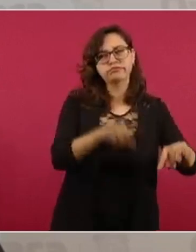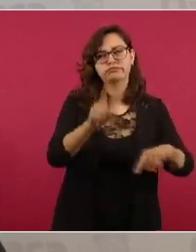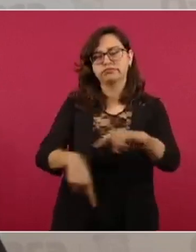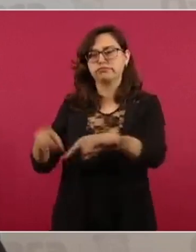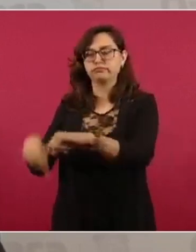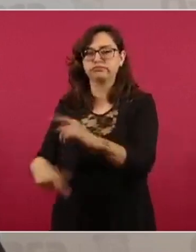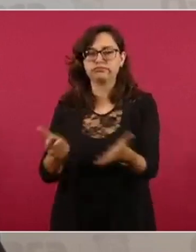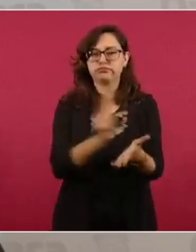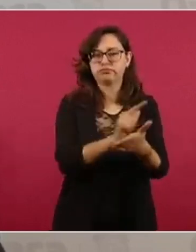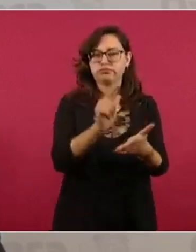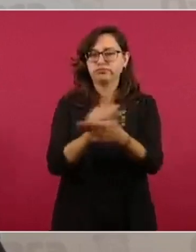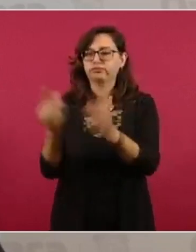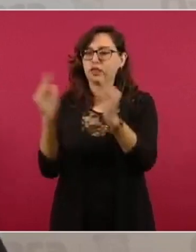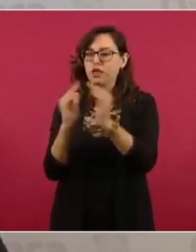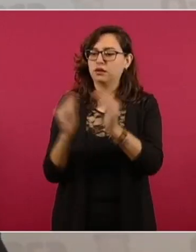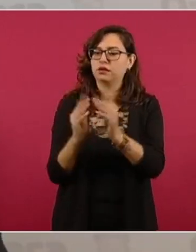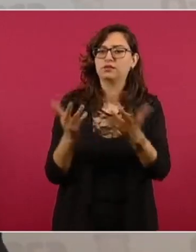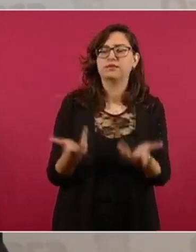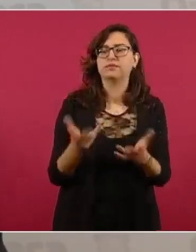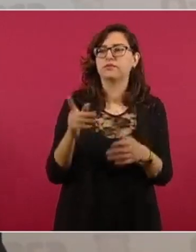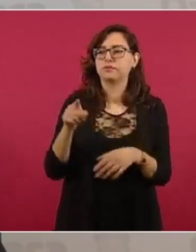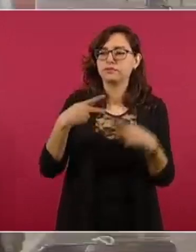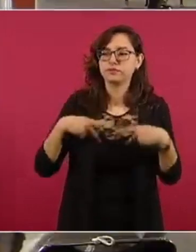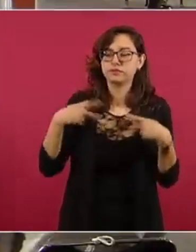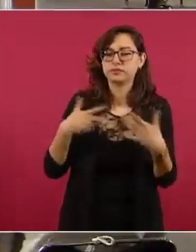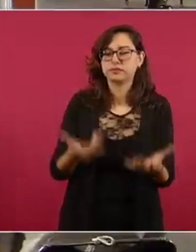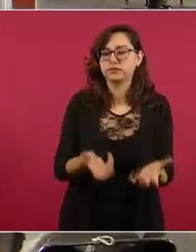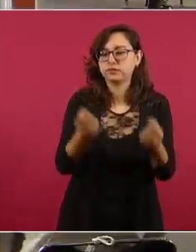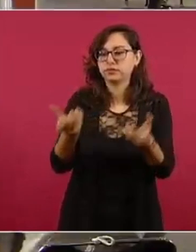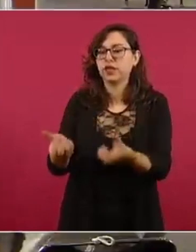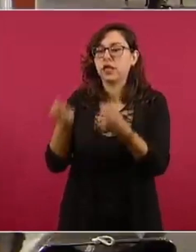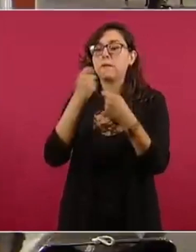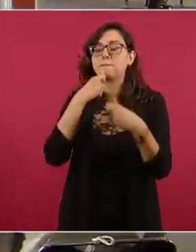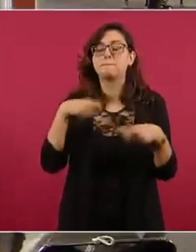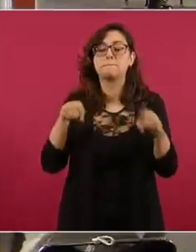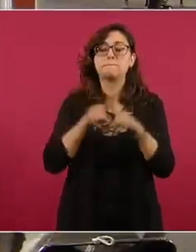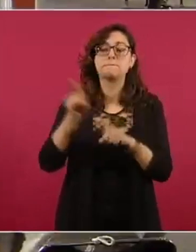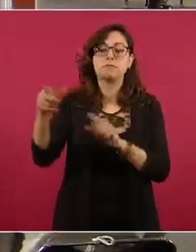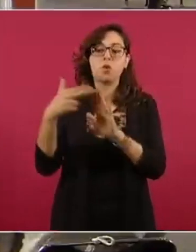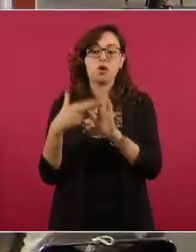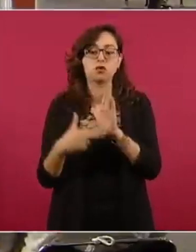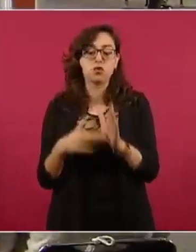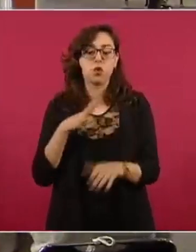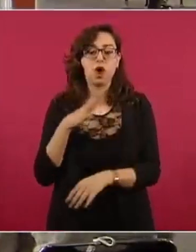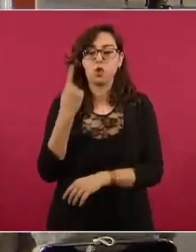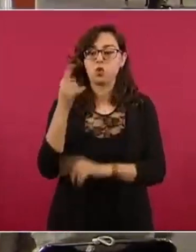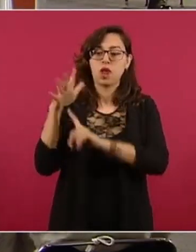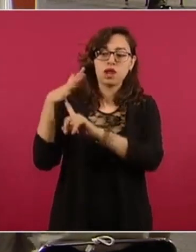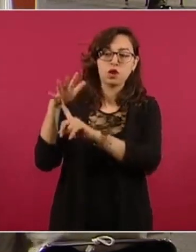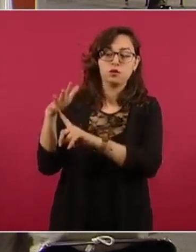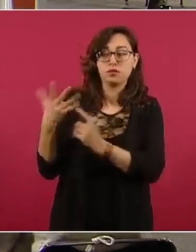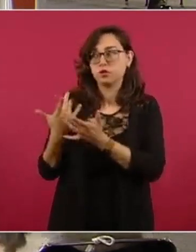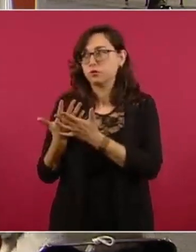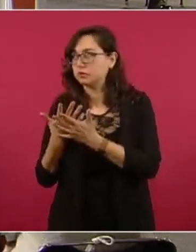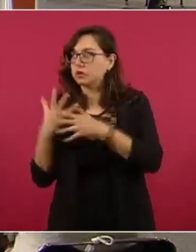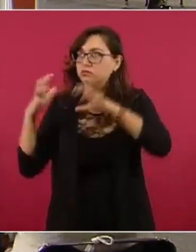casas. Se tiene ya un helicóptero en Huatulco y si hay condiciones, estará moviéndose a través del plan DN-III para llegar a